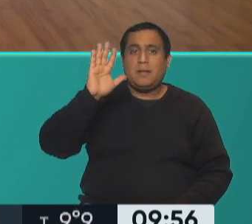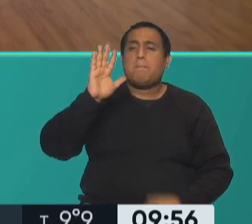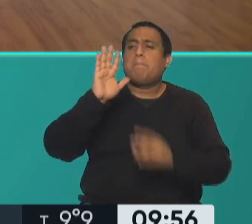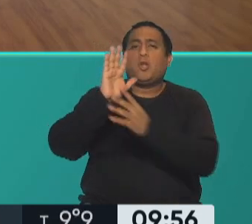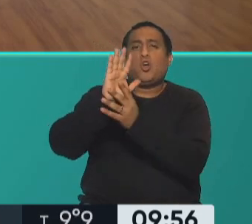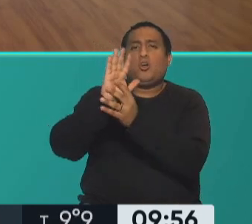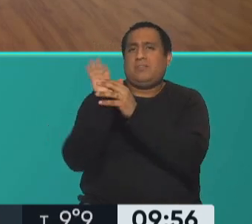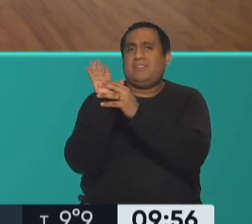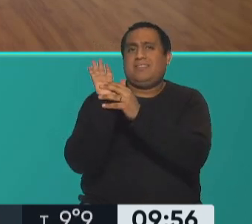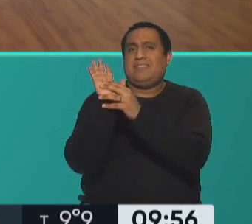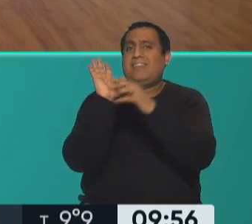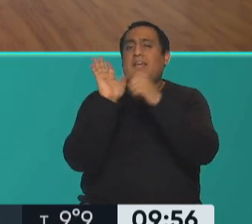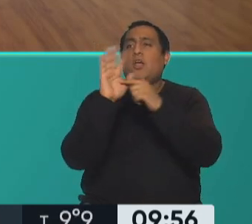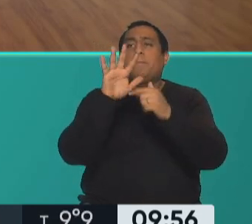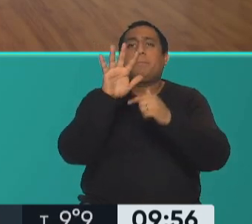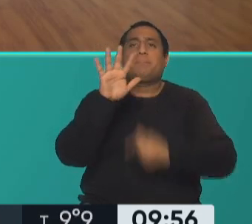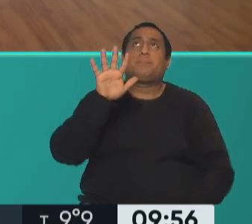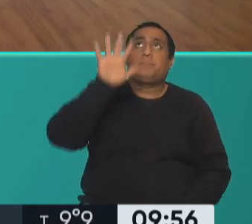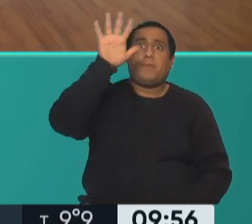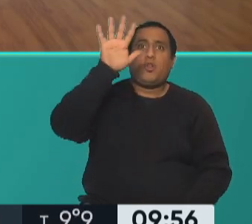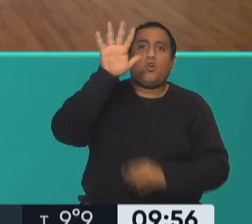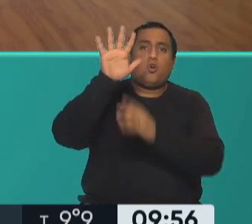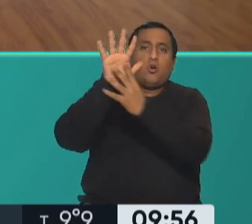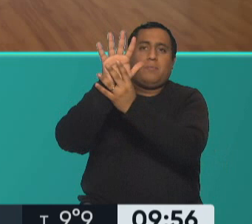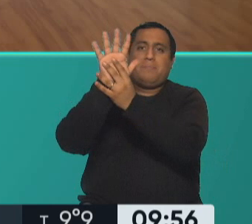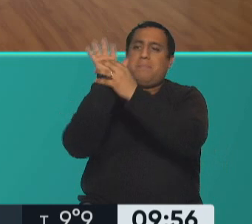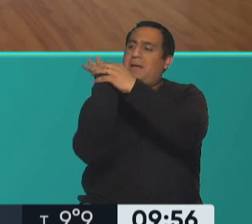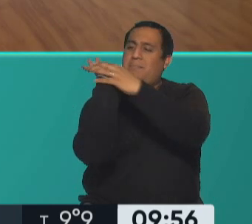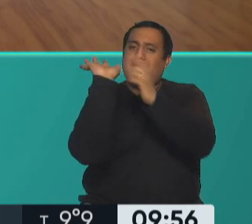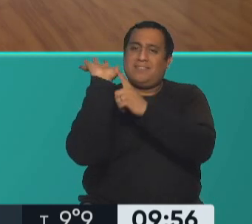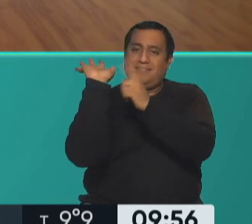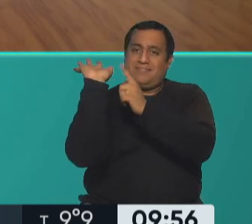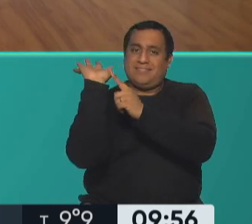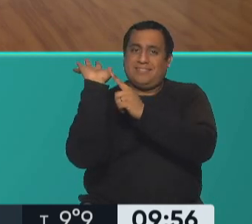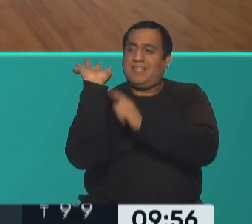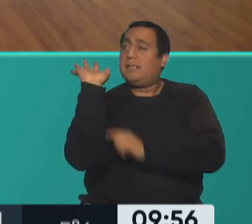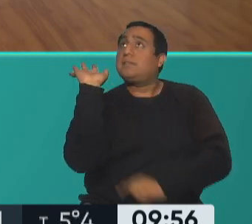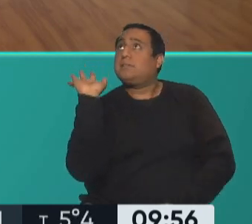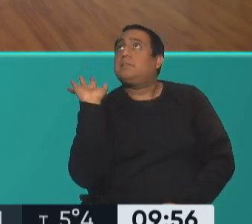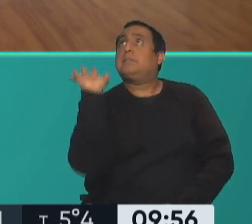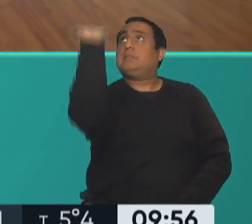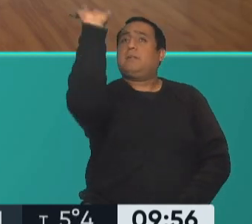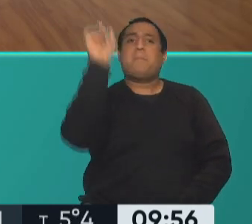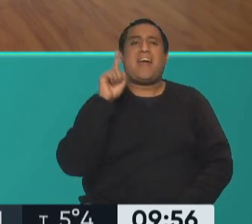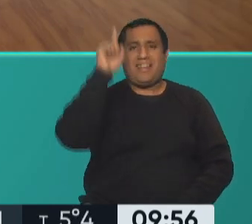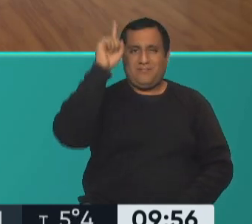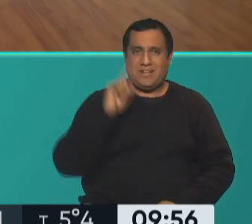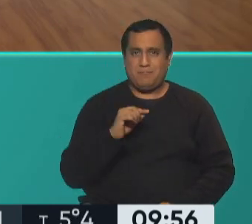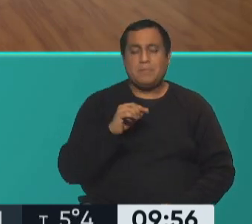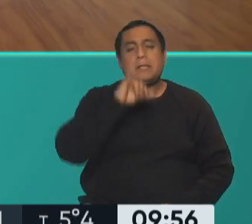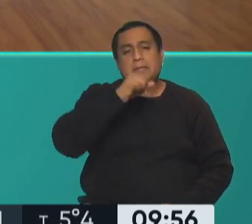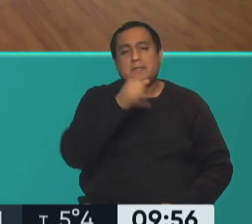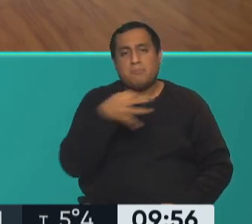techo no los dedos solo la palma solo la palma todo completo así como que gira ahí exactamente